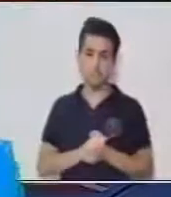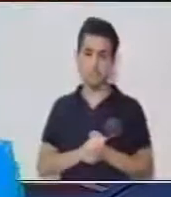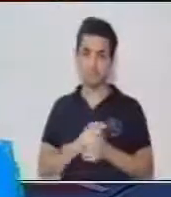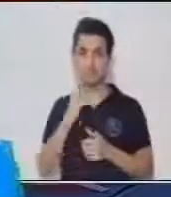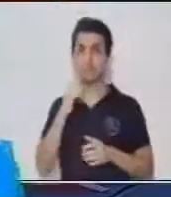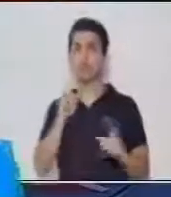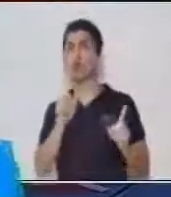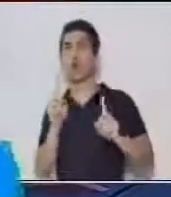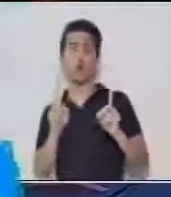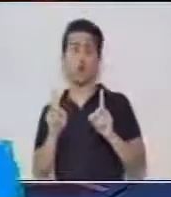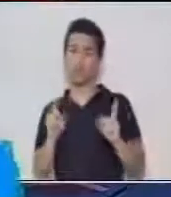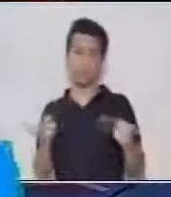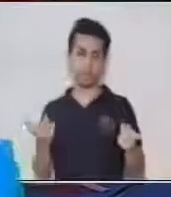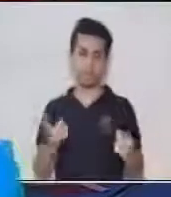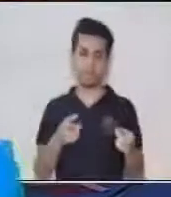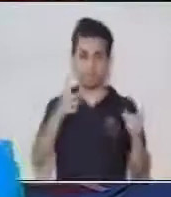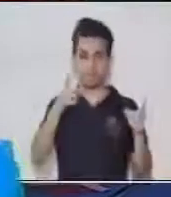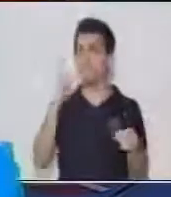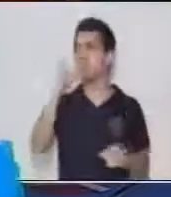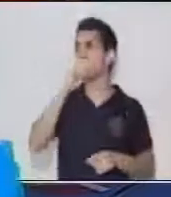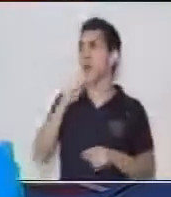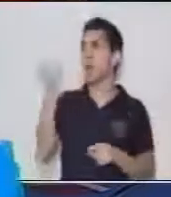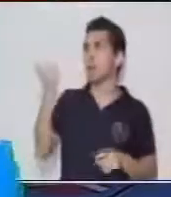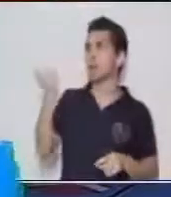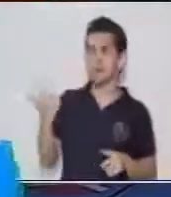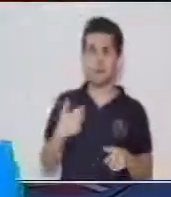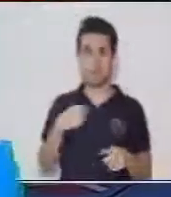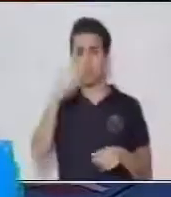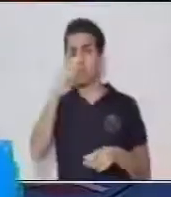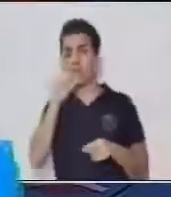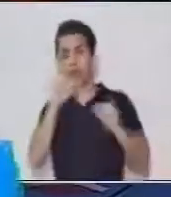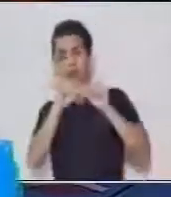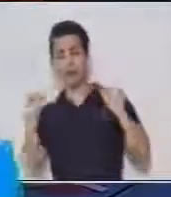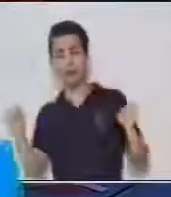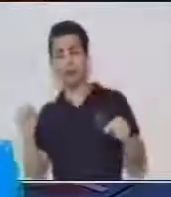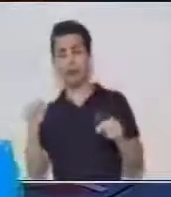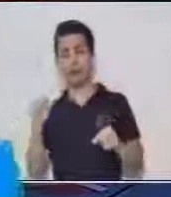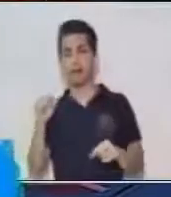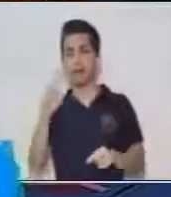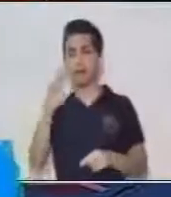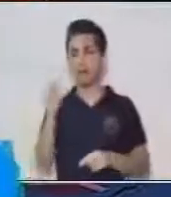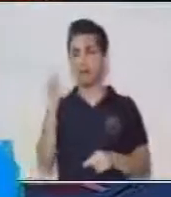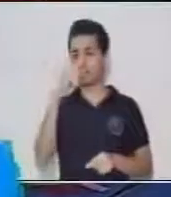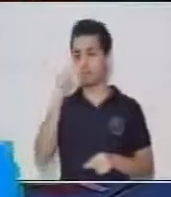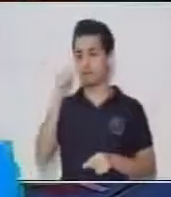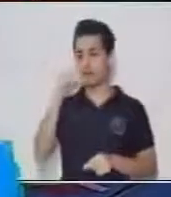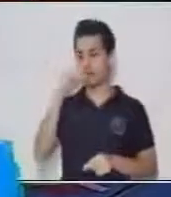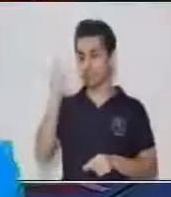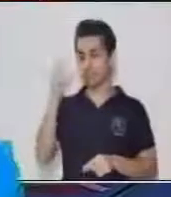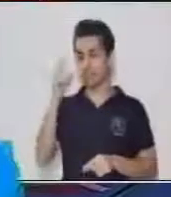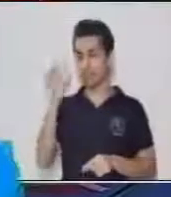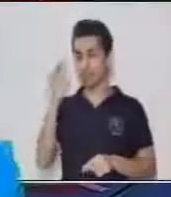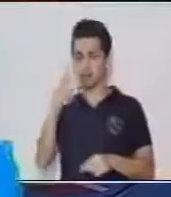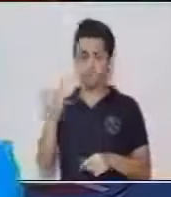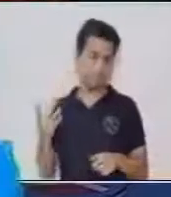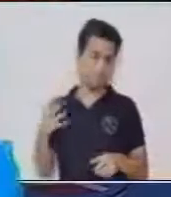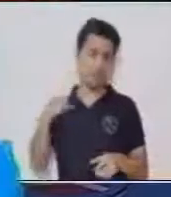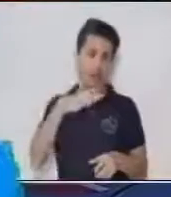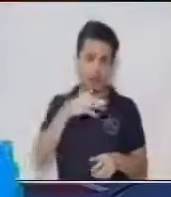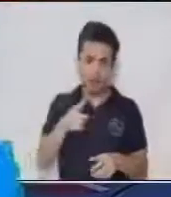excusa que no tengo un lapicero, no tengo un resaltador, no tengo marcadores, pero hay los crayones. Entonces,